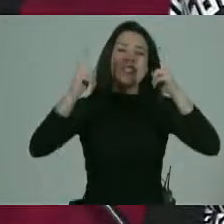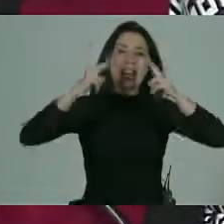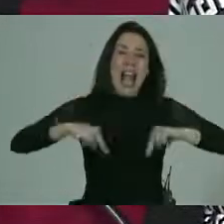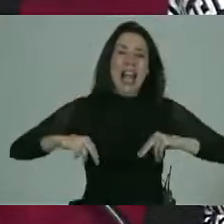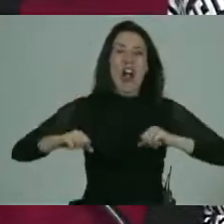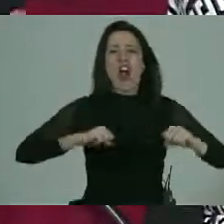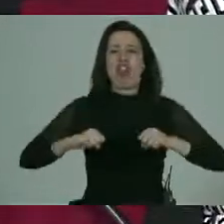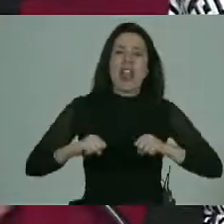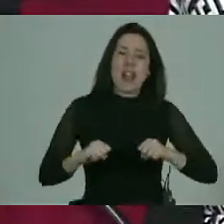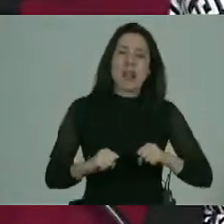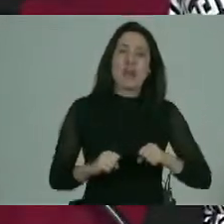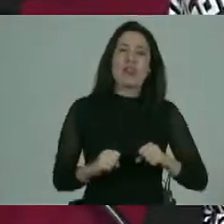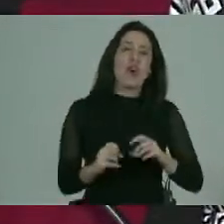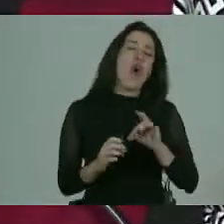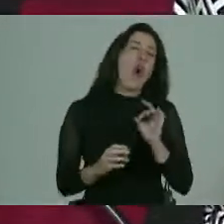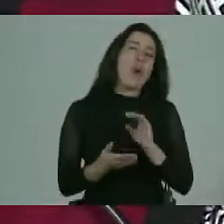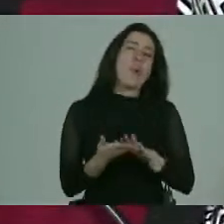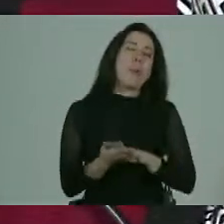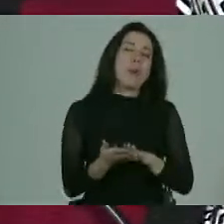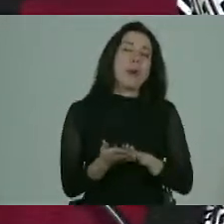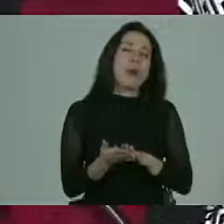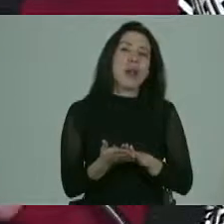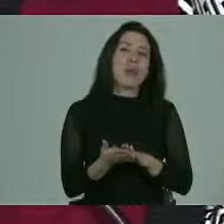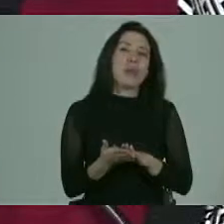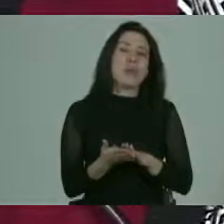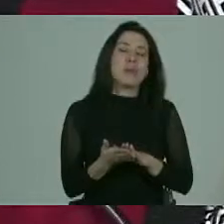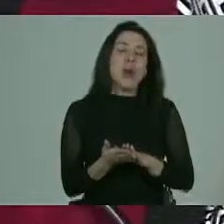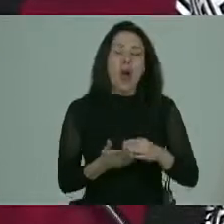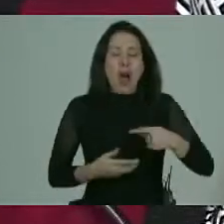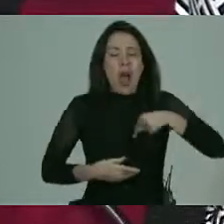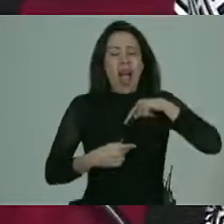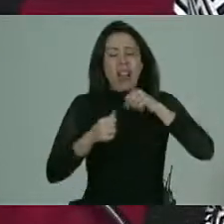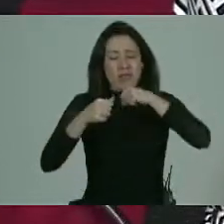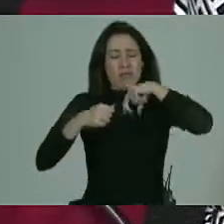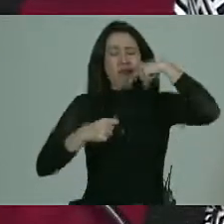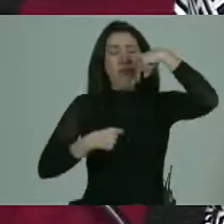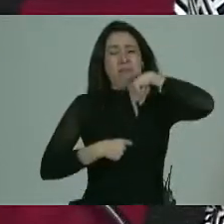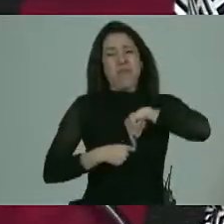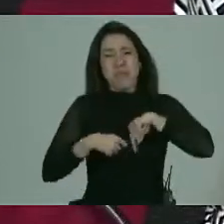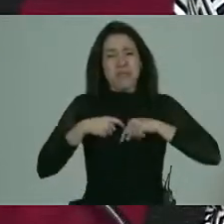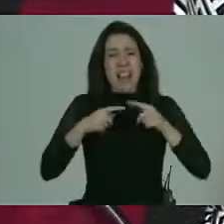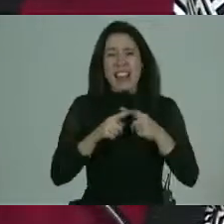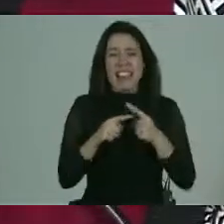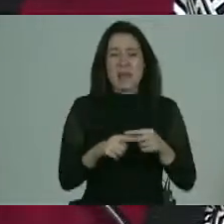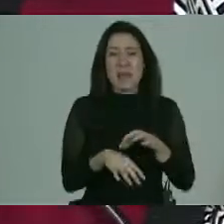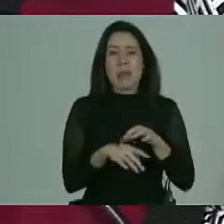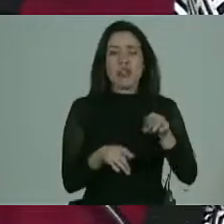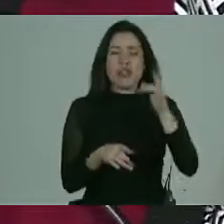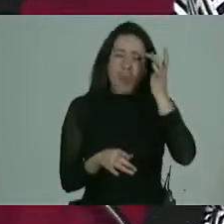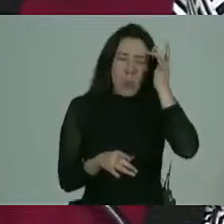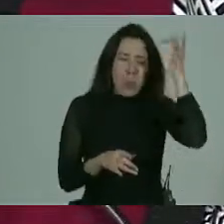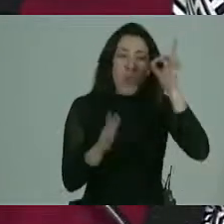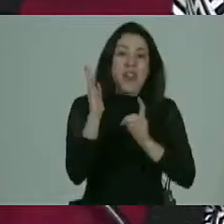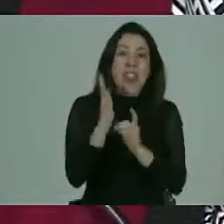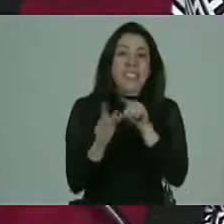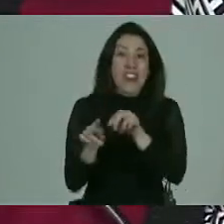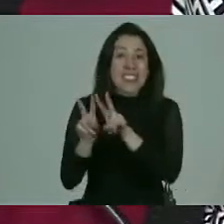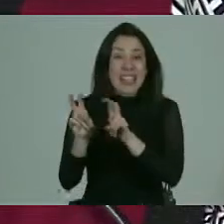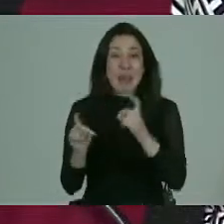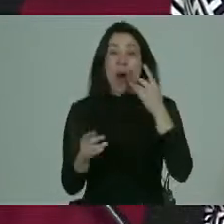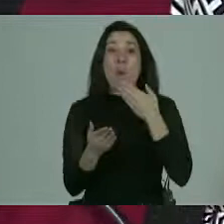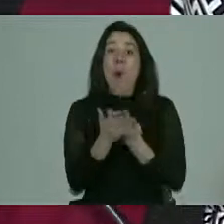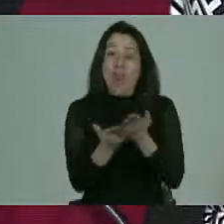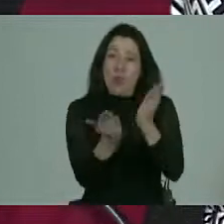terremotos sepa sacar las histerectomías por la paroscopía y uno es muy hábil en ese aspecto y cuando uno se está